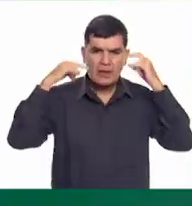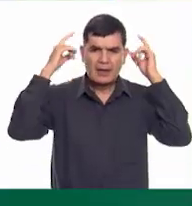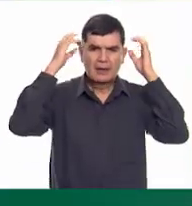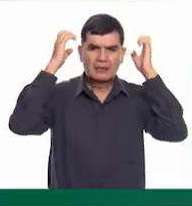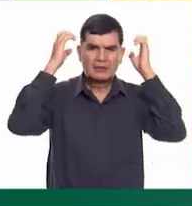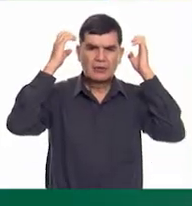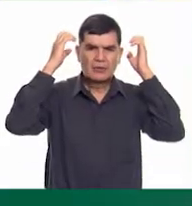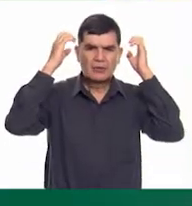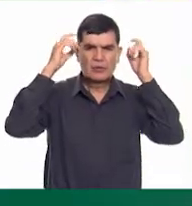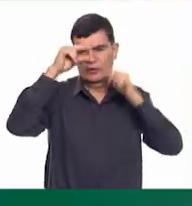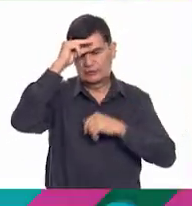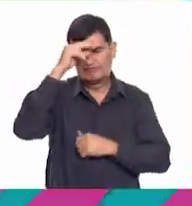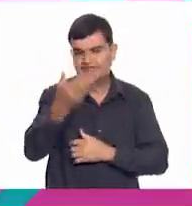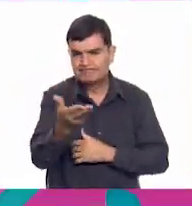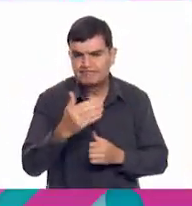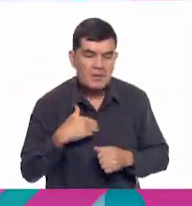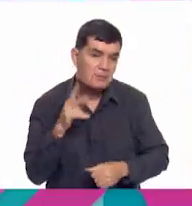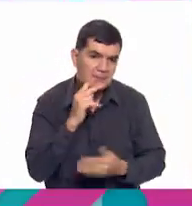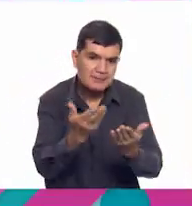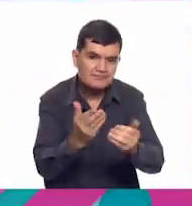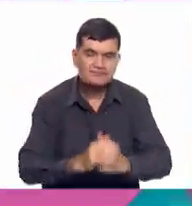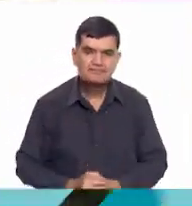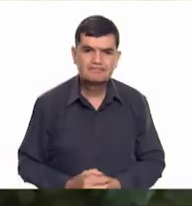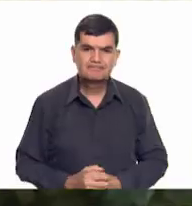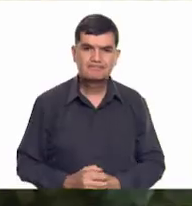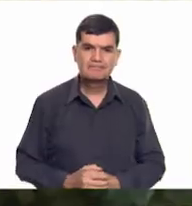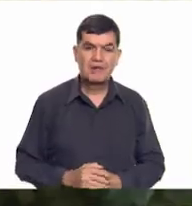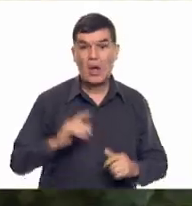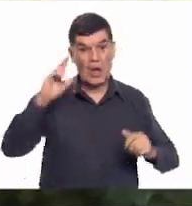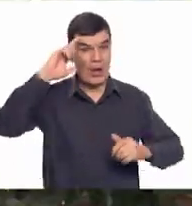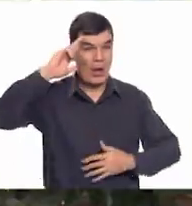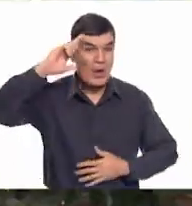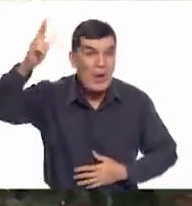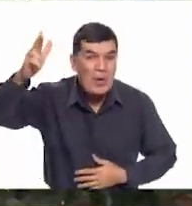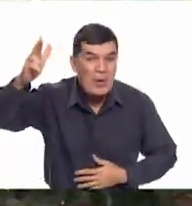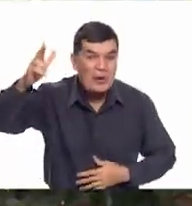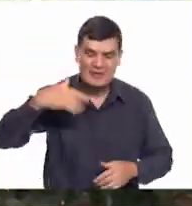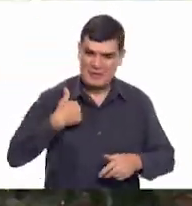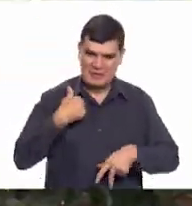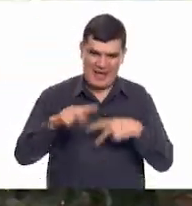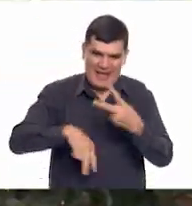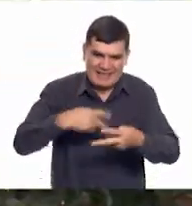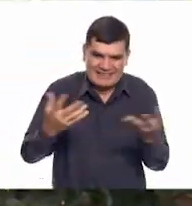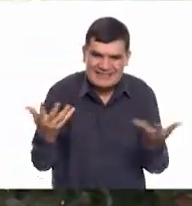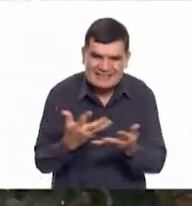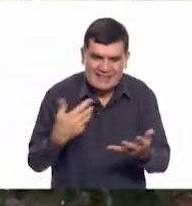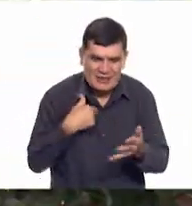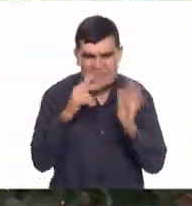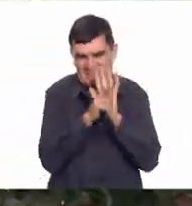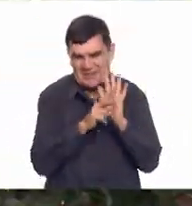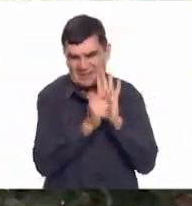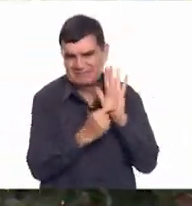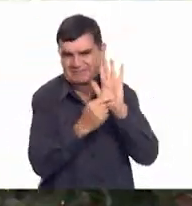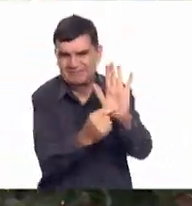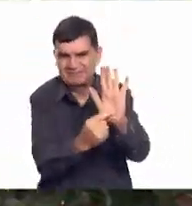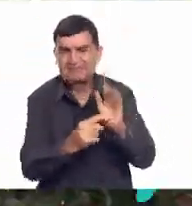súper bien. Vamos con ustedes. ¡Hola! ¡Vamos a ver el siguiente video!